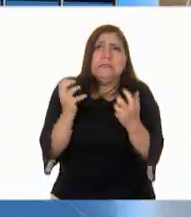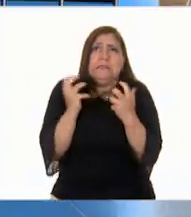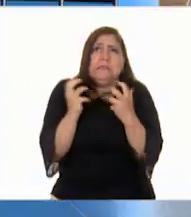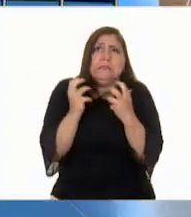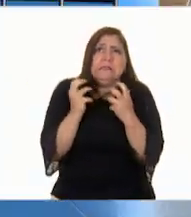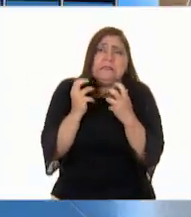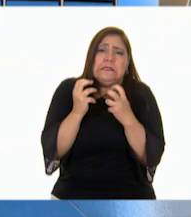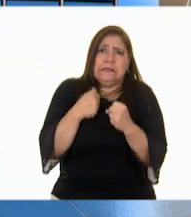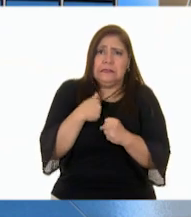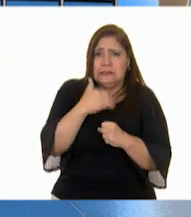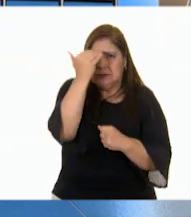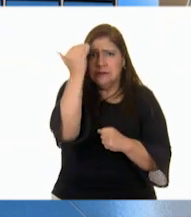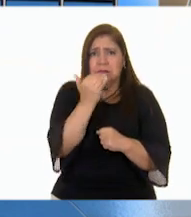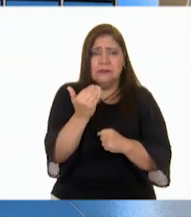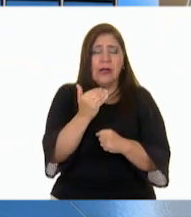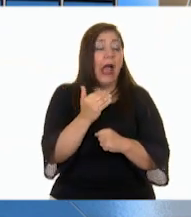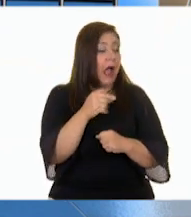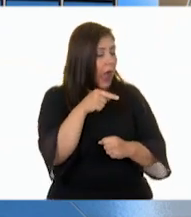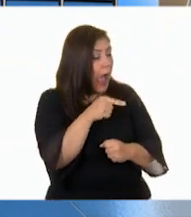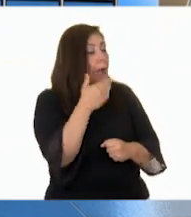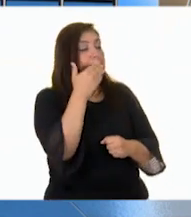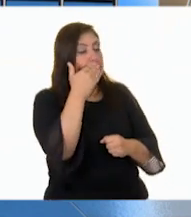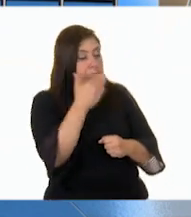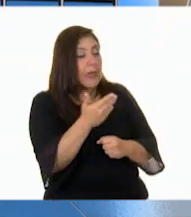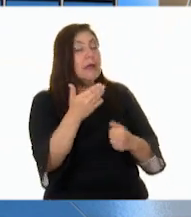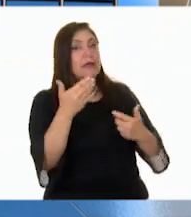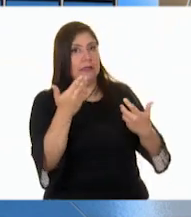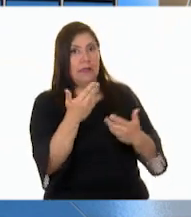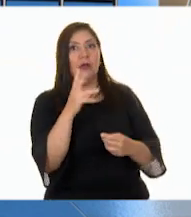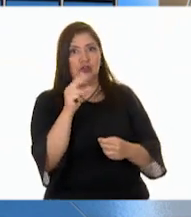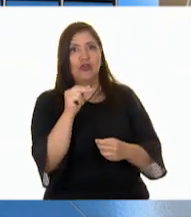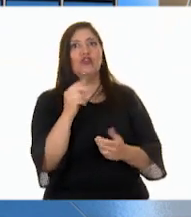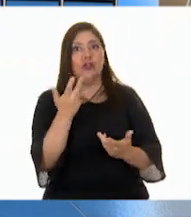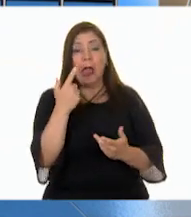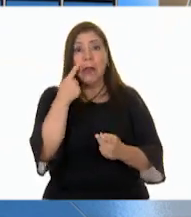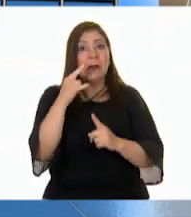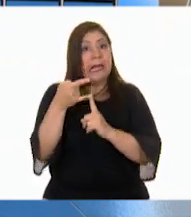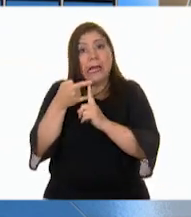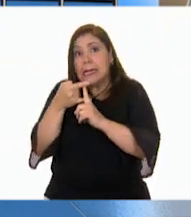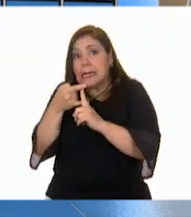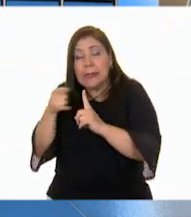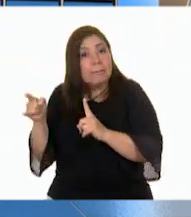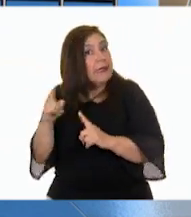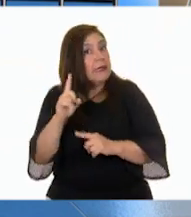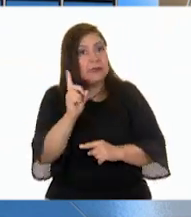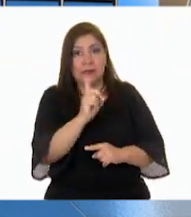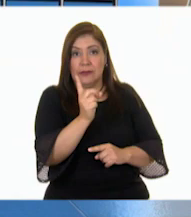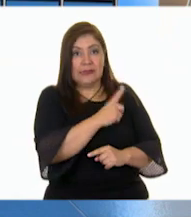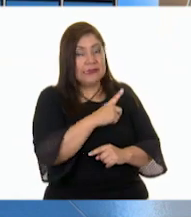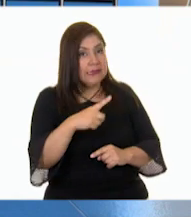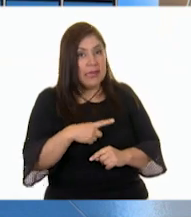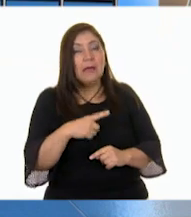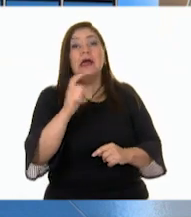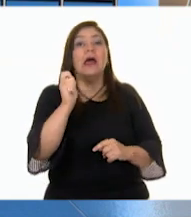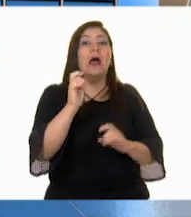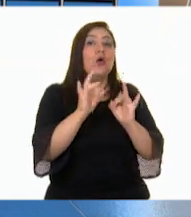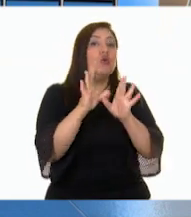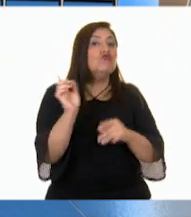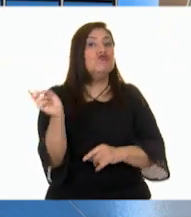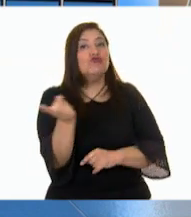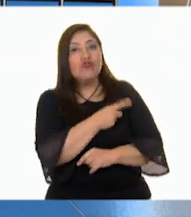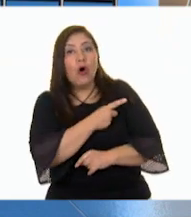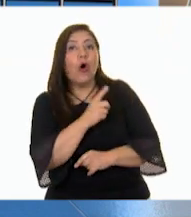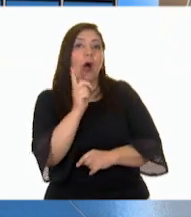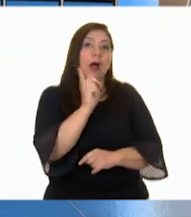Uy, hiciste muy bien en no hacerlo. No debemos abrir la puerta de nuestra casa cuando estamos solos